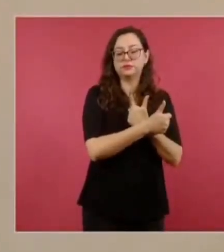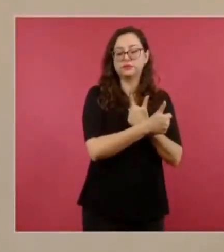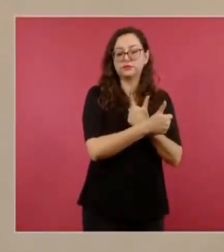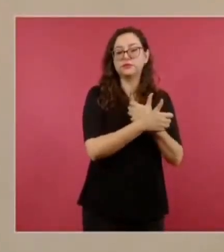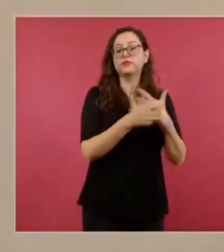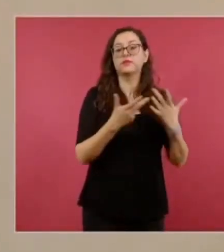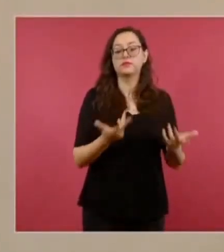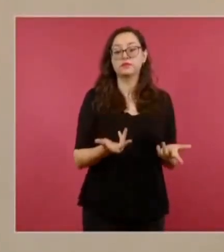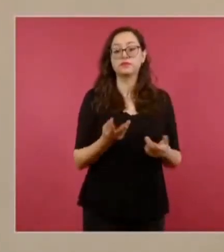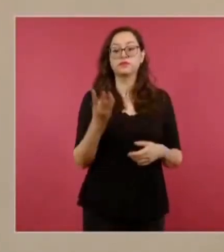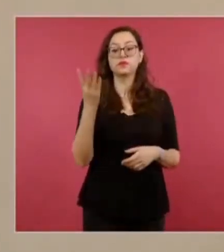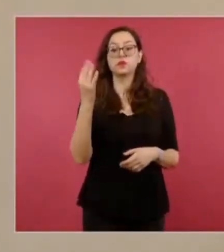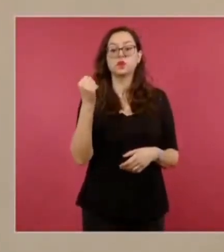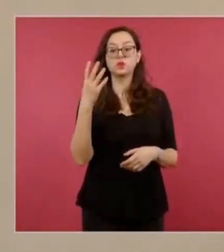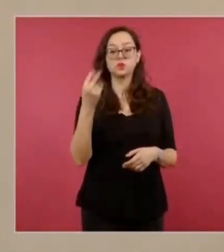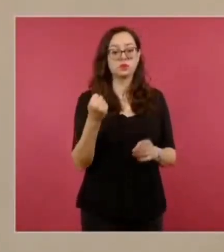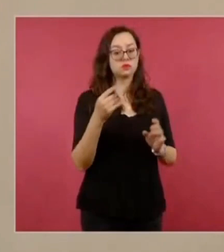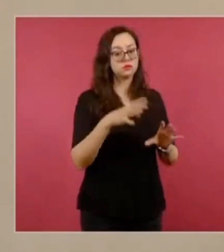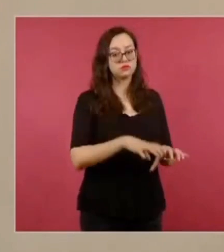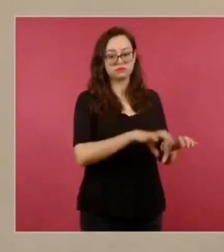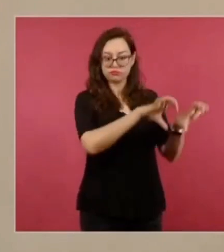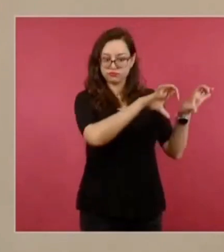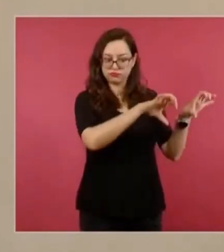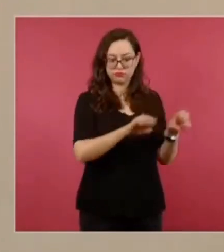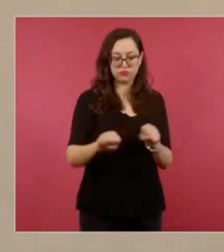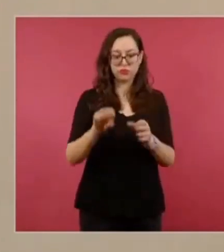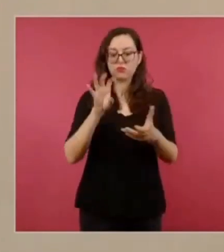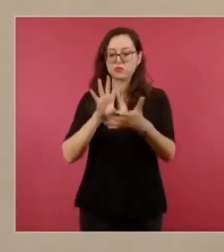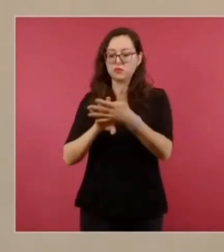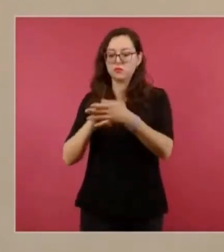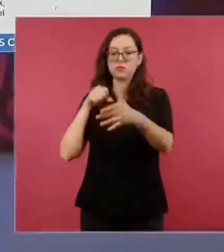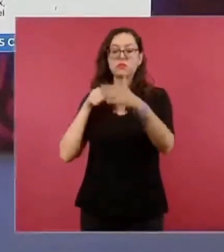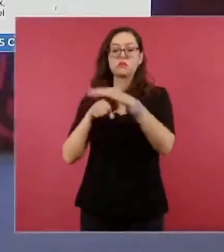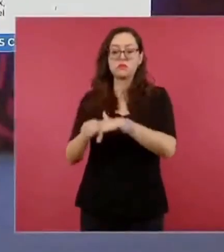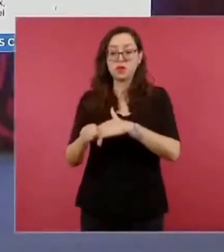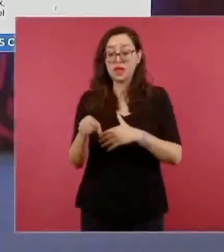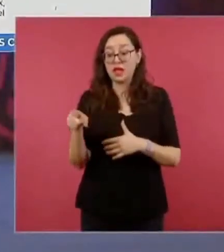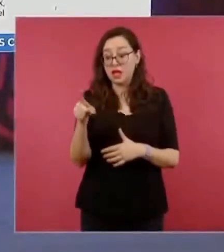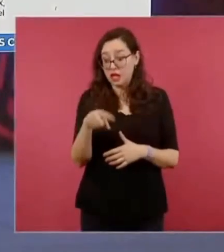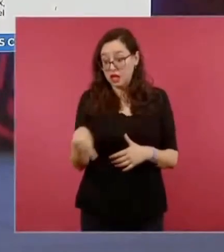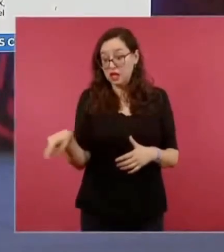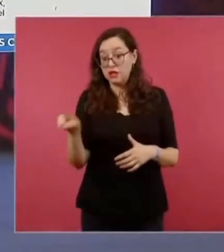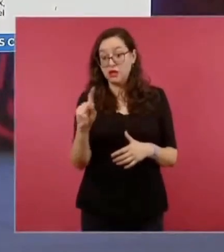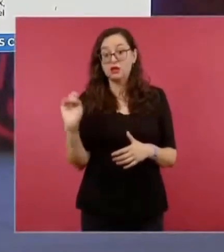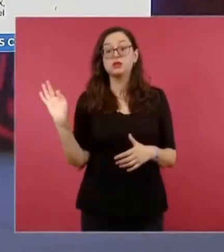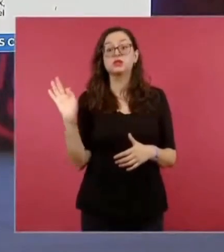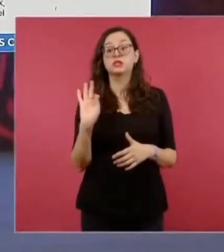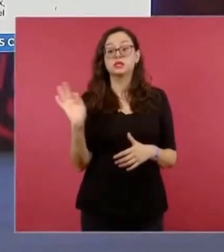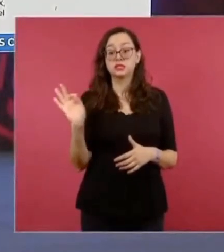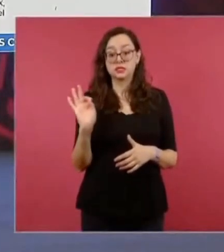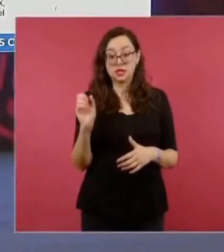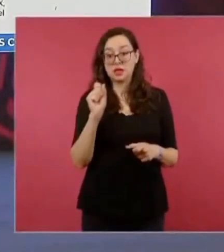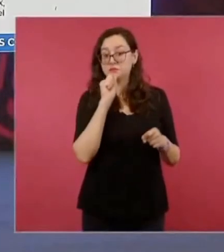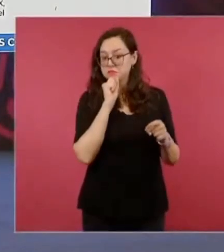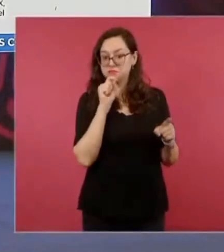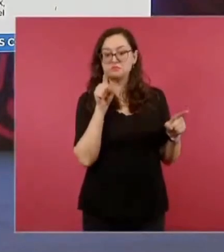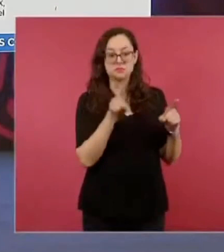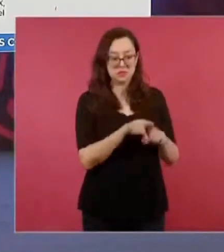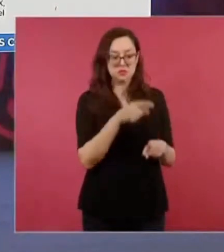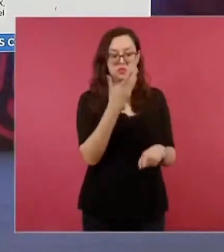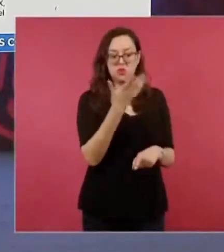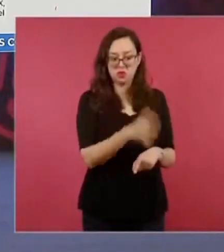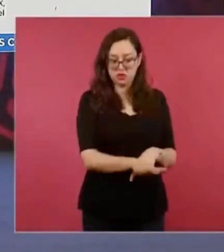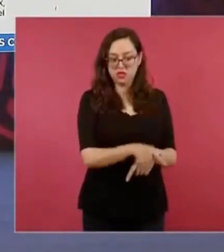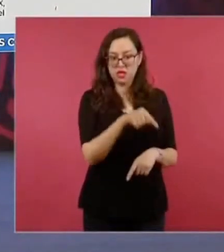A los nueve detenidos se les investiga si tuvieron alguna participación en el homicidio de los 10 cuerpos localizados sin